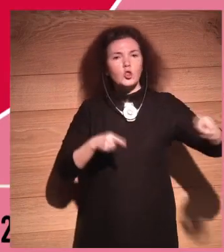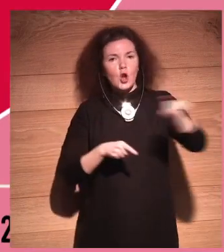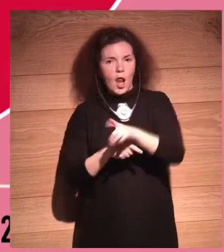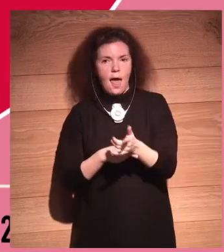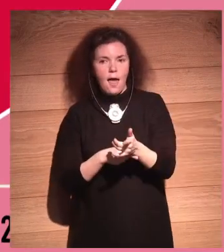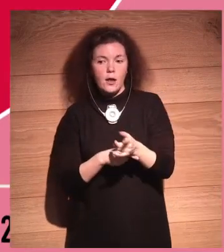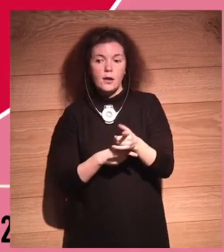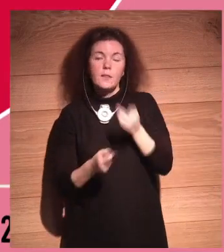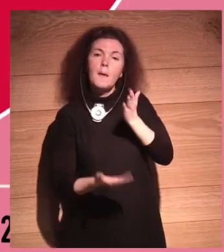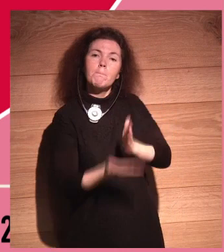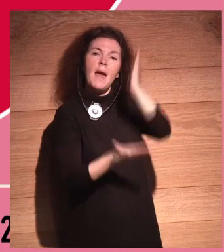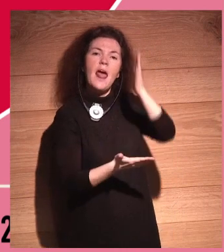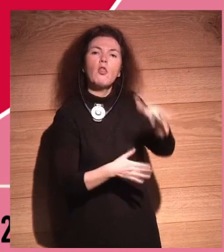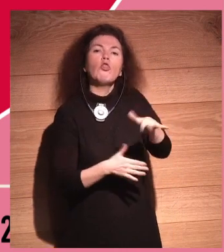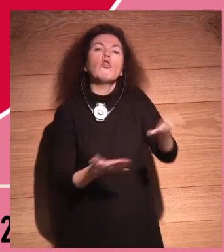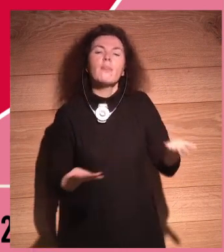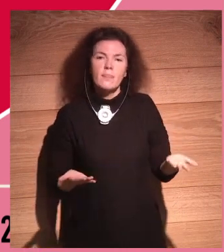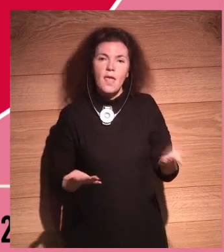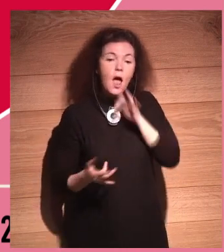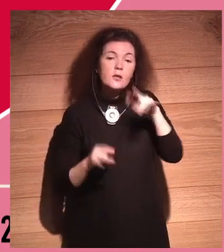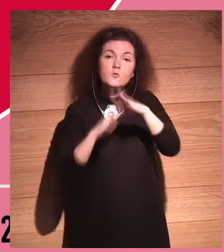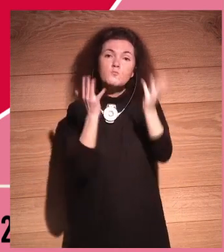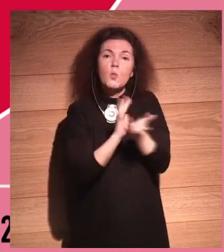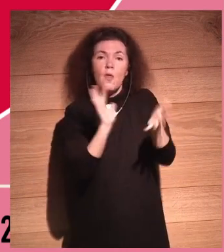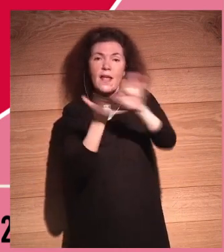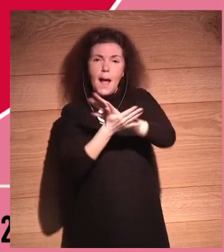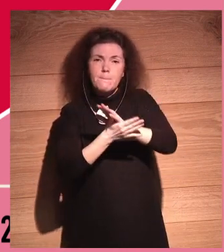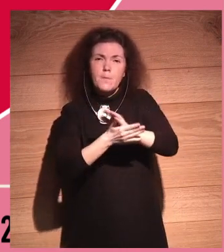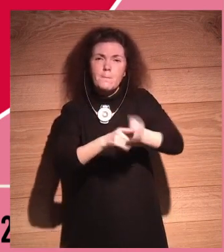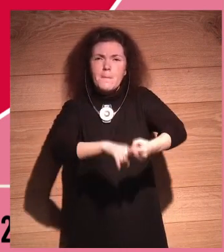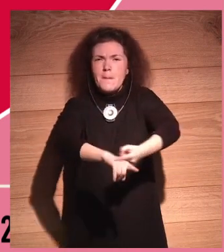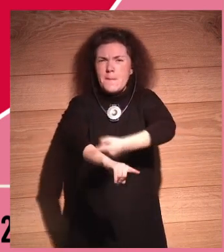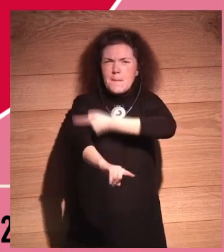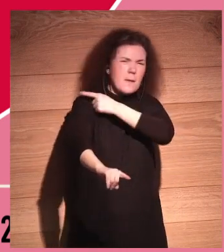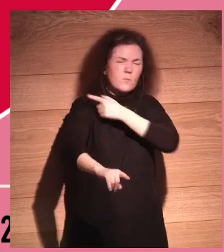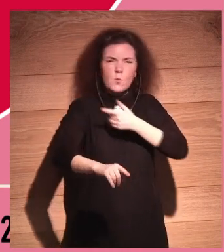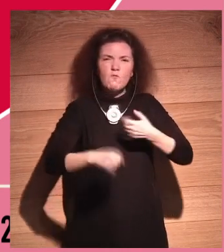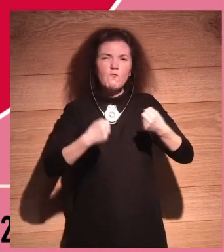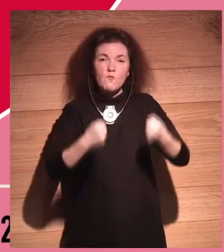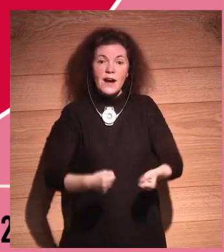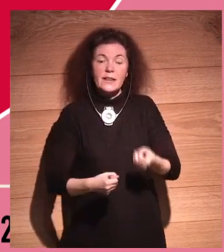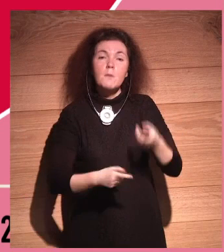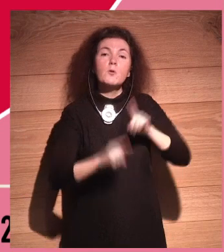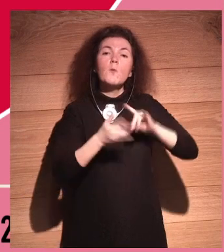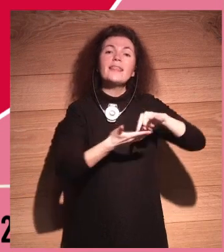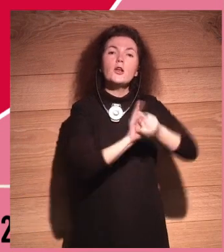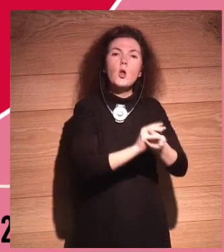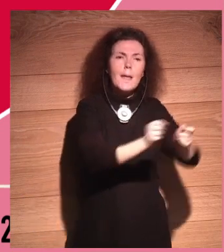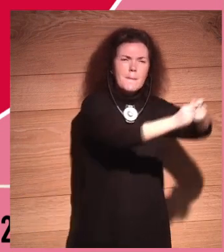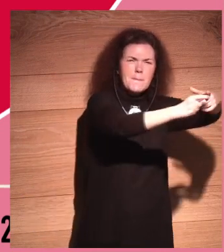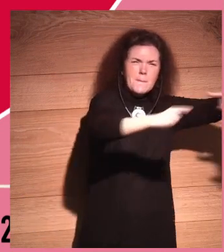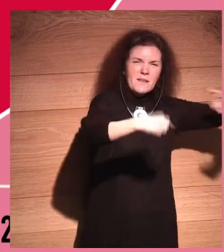¿Dónde tenemos que parar? Estamos en un mundo de cambio exponencial, y el problema es que la tecnología es exponencial